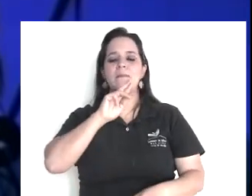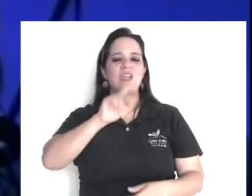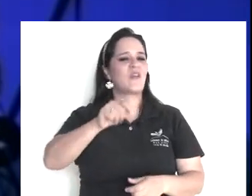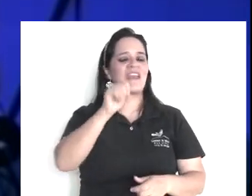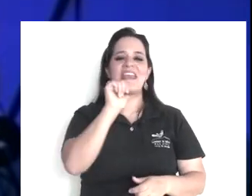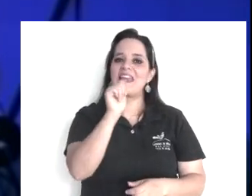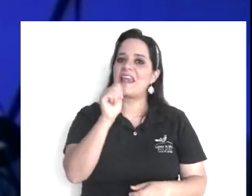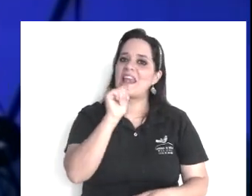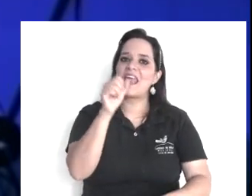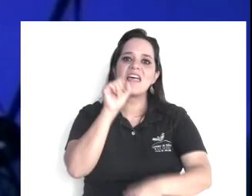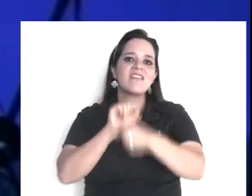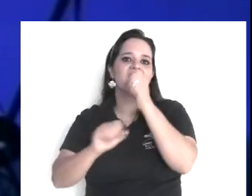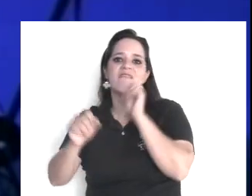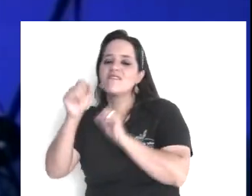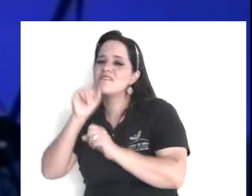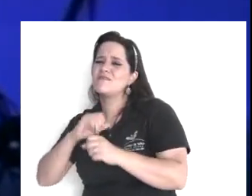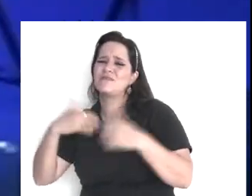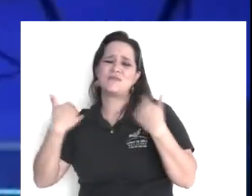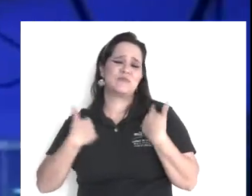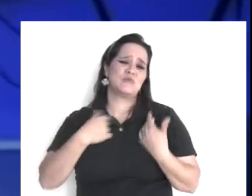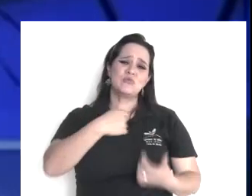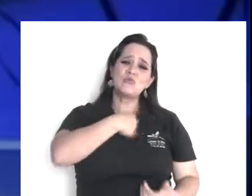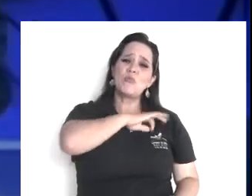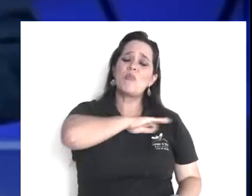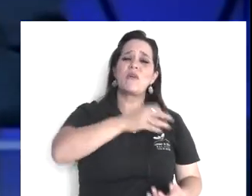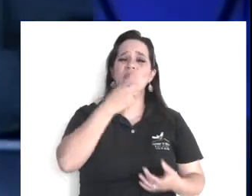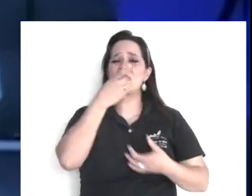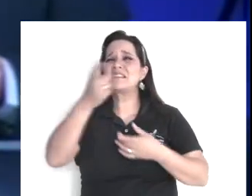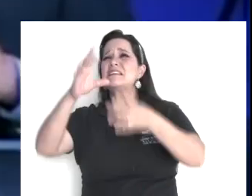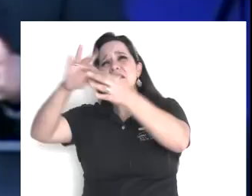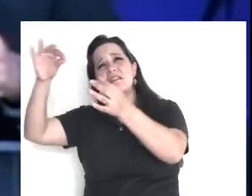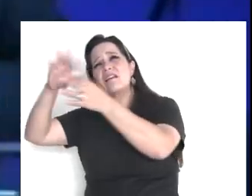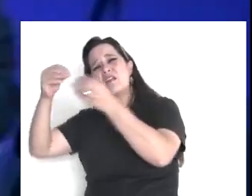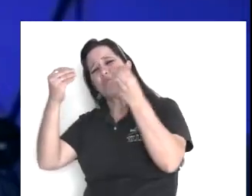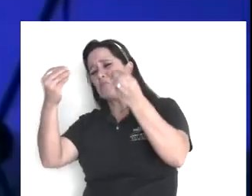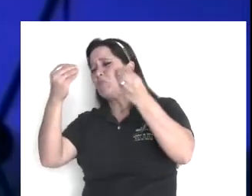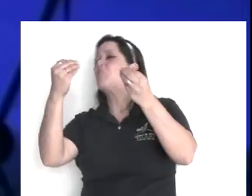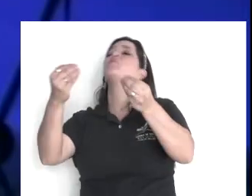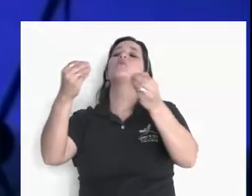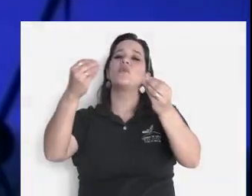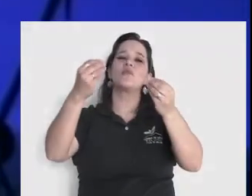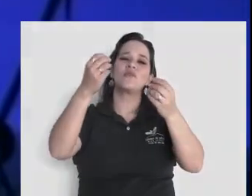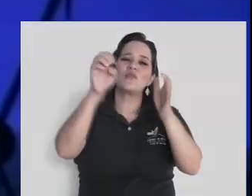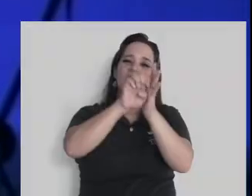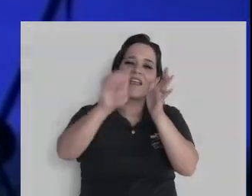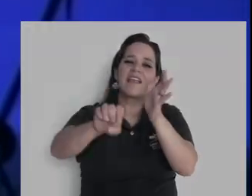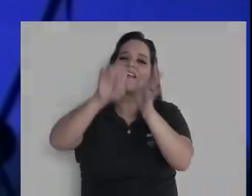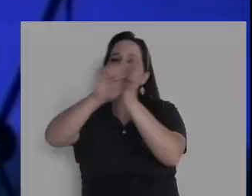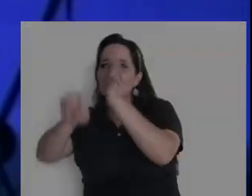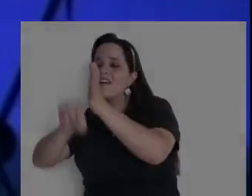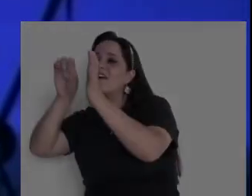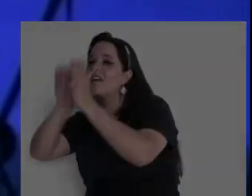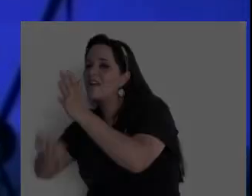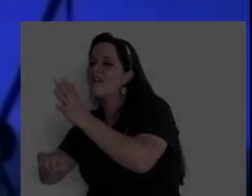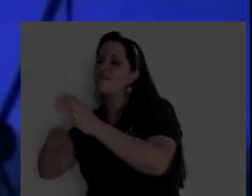yo les puedo contar, 20 mil ejemplos, de esto, es verdad, la Biblia no se equivoca,